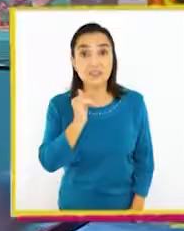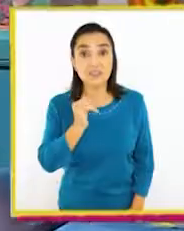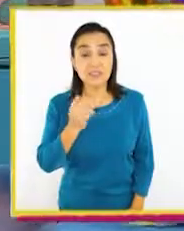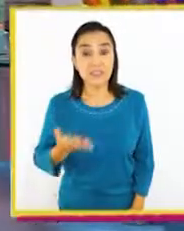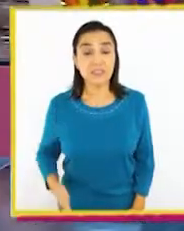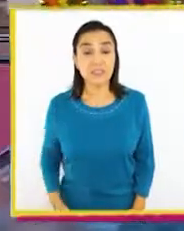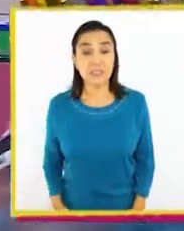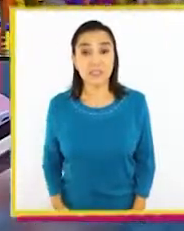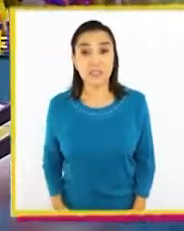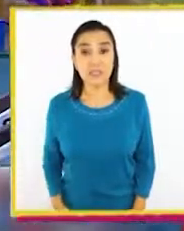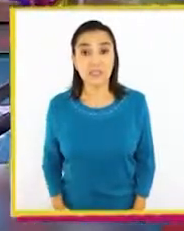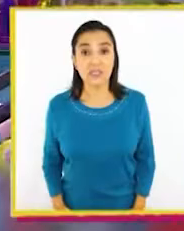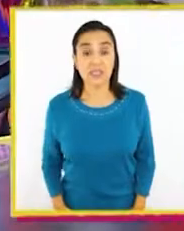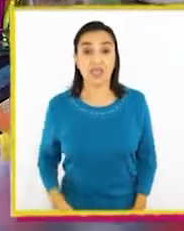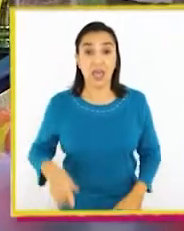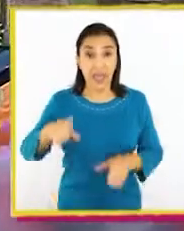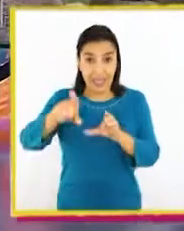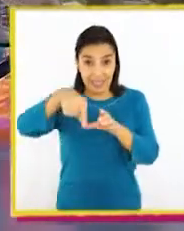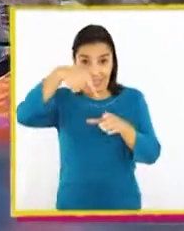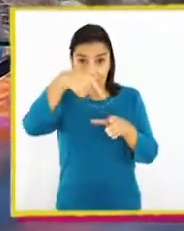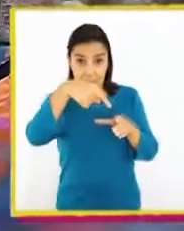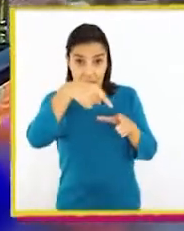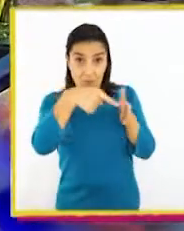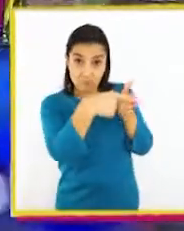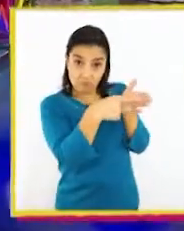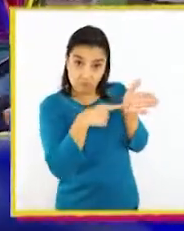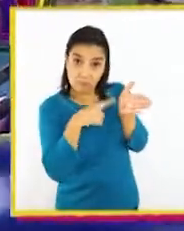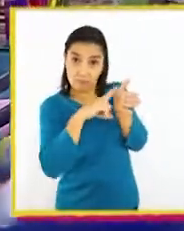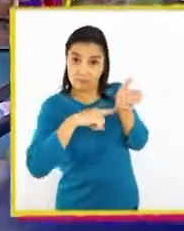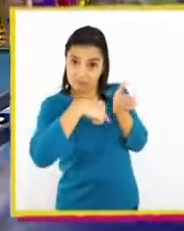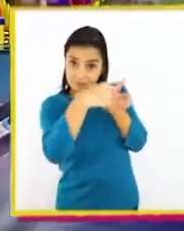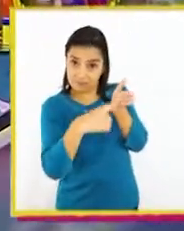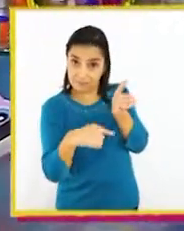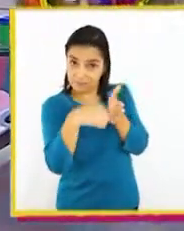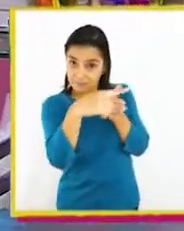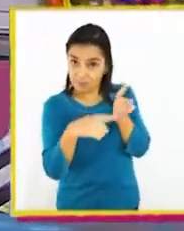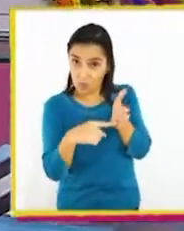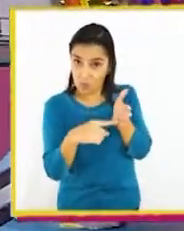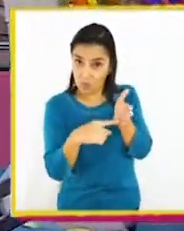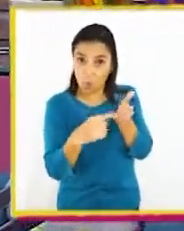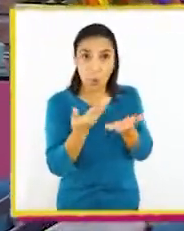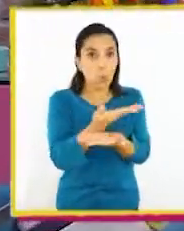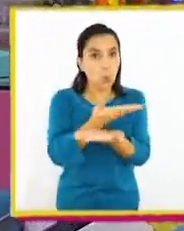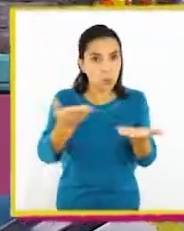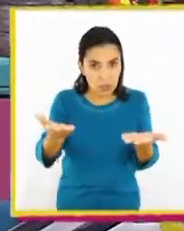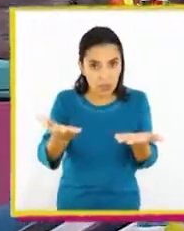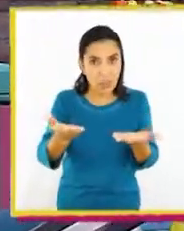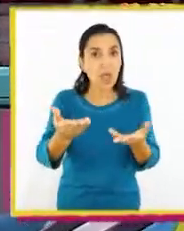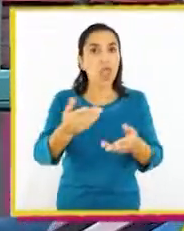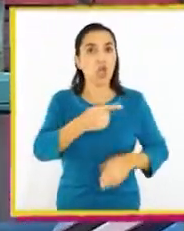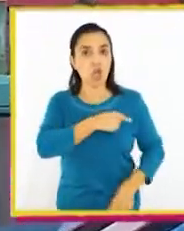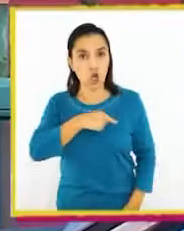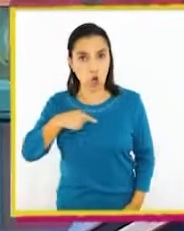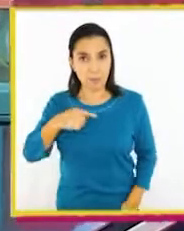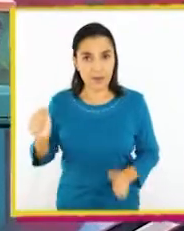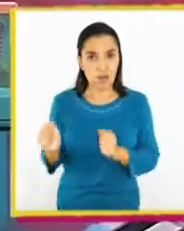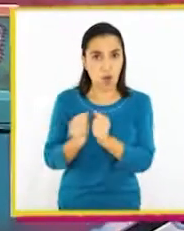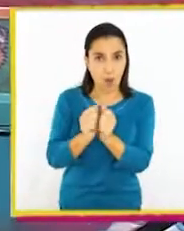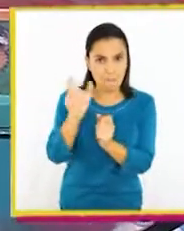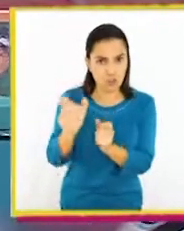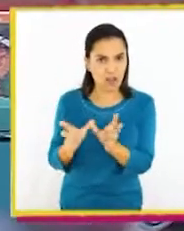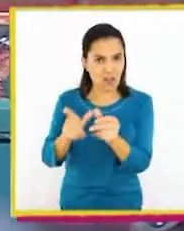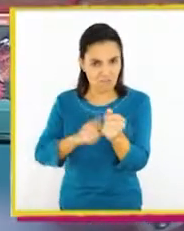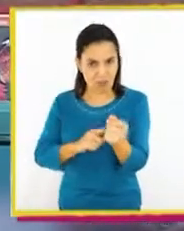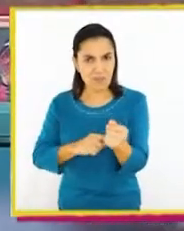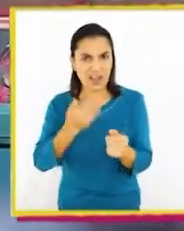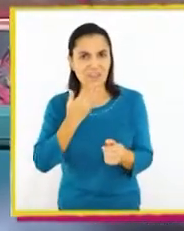¡Claro! Trazar con témpera sobre la palabra. Y ustedes pueden escribir su nombre junto a alguien de su familia en su cápsula.